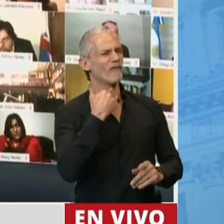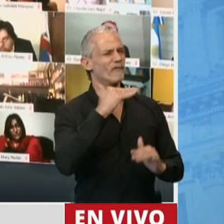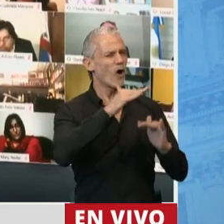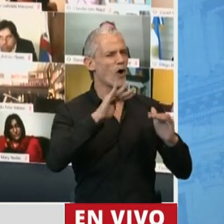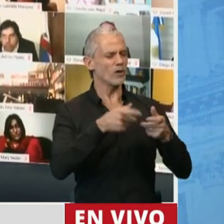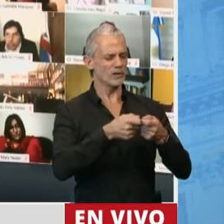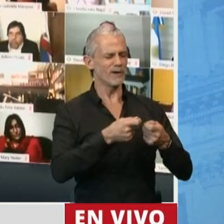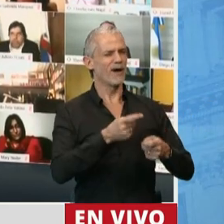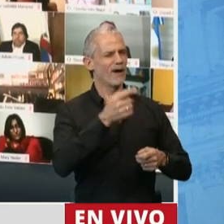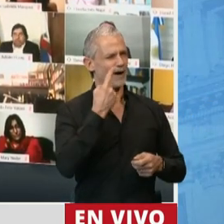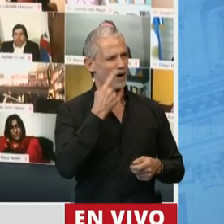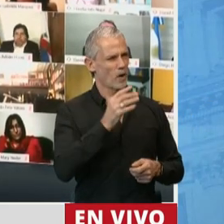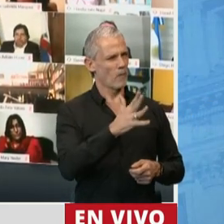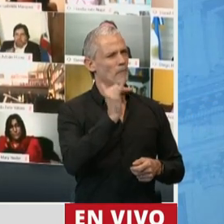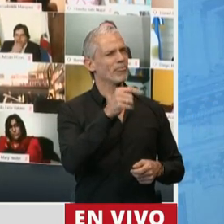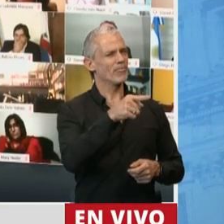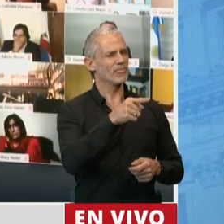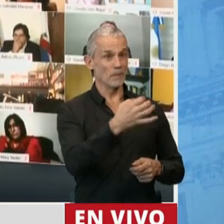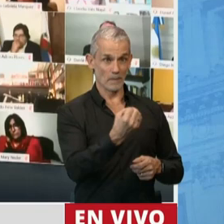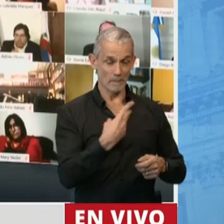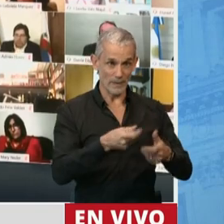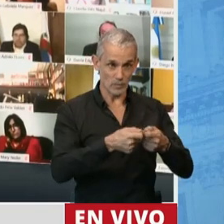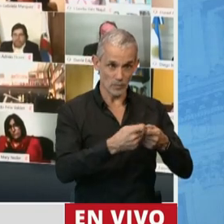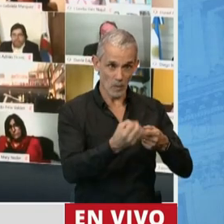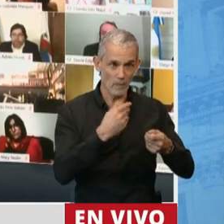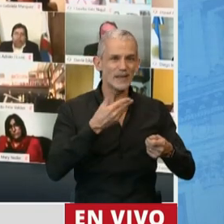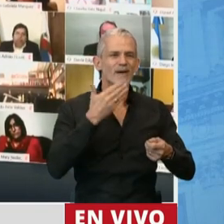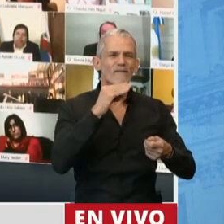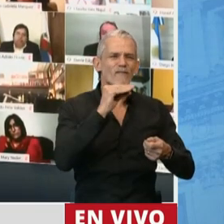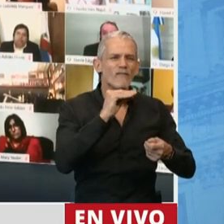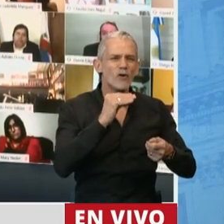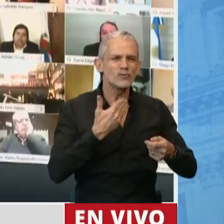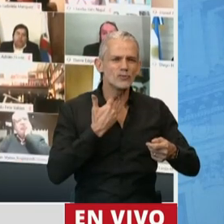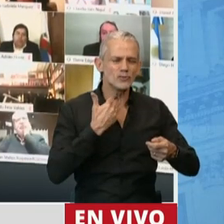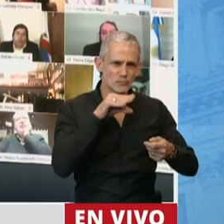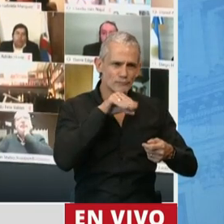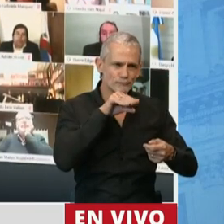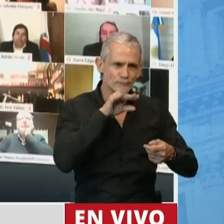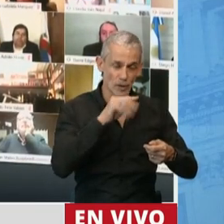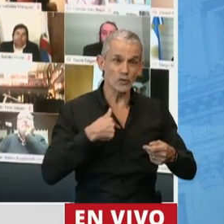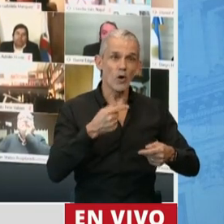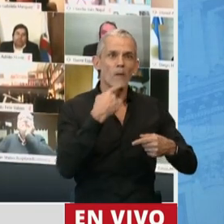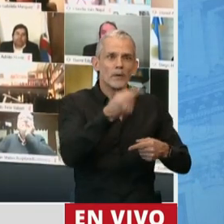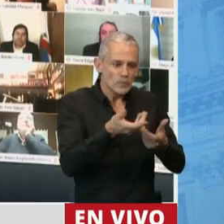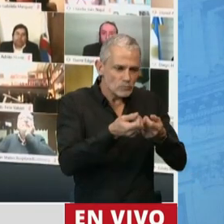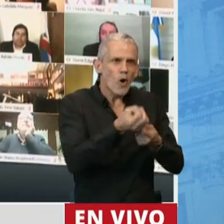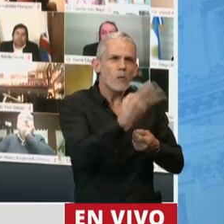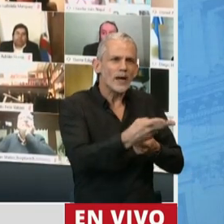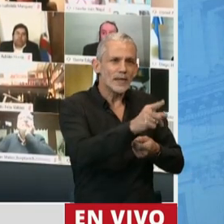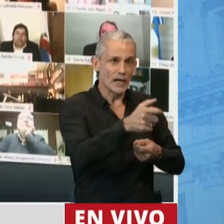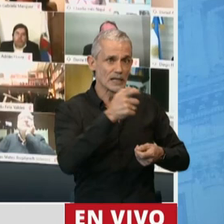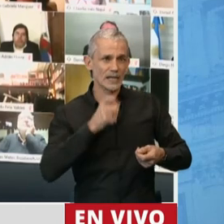cómo los comunicamos. Me mandó un mensaje de audio cuando le había preguntado cómo estaba, cómo se sentía.